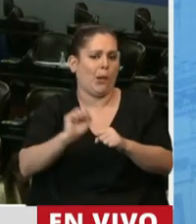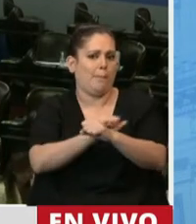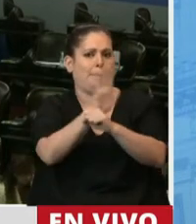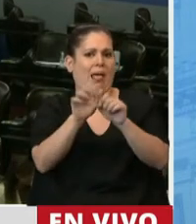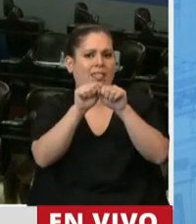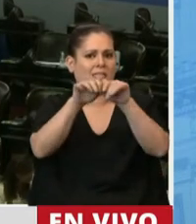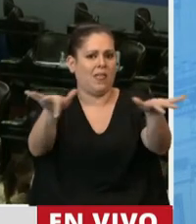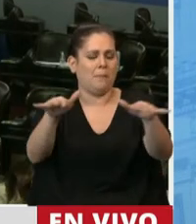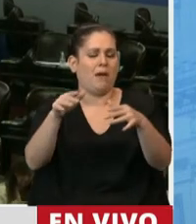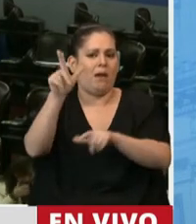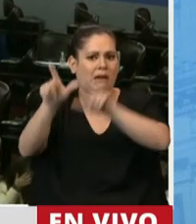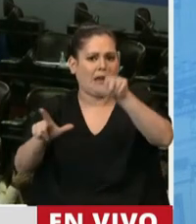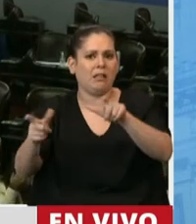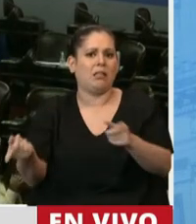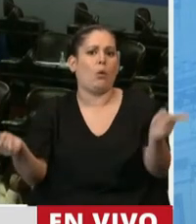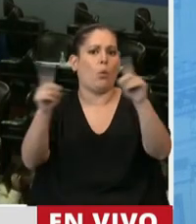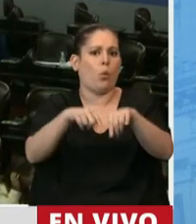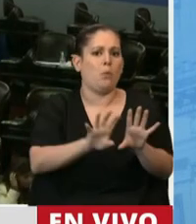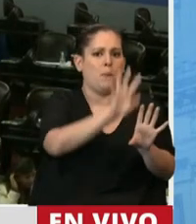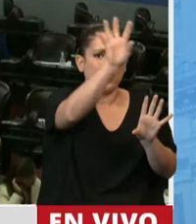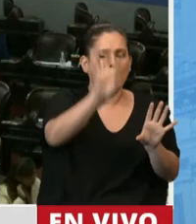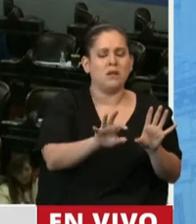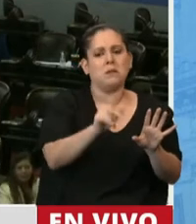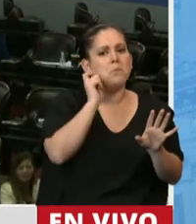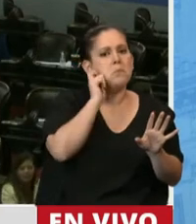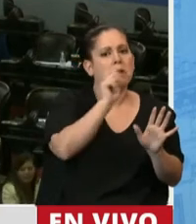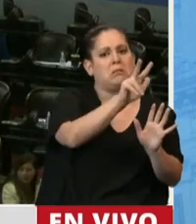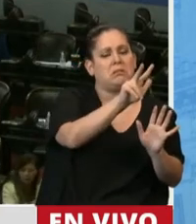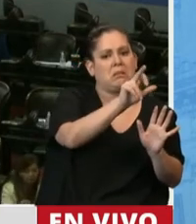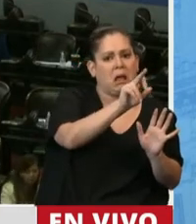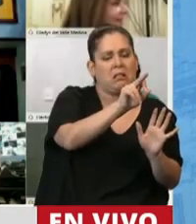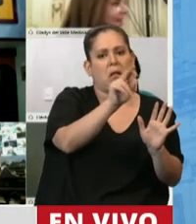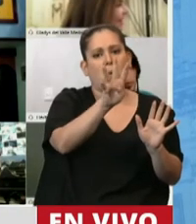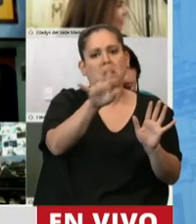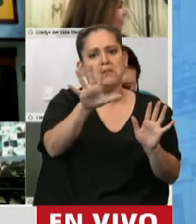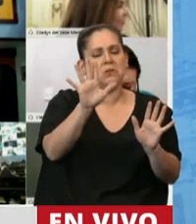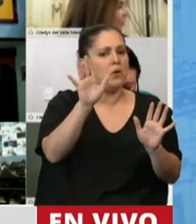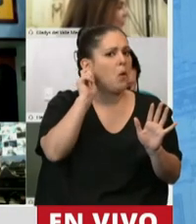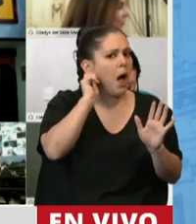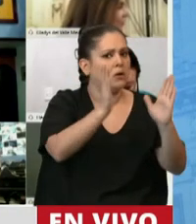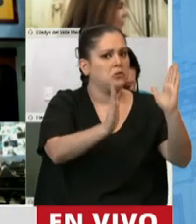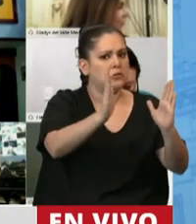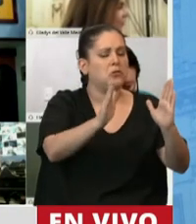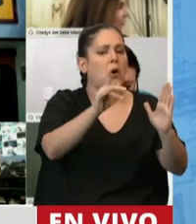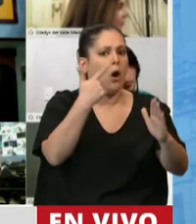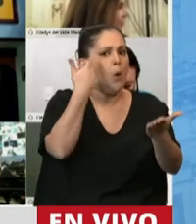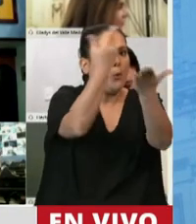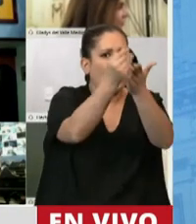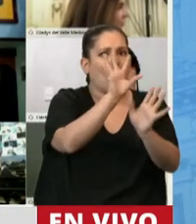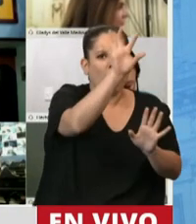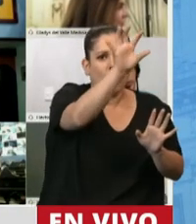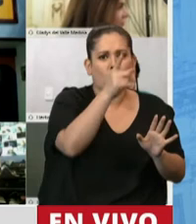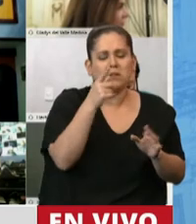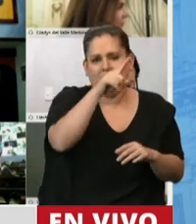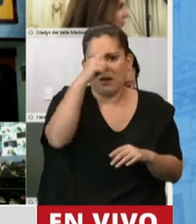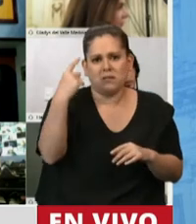que la gente volvió a sus provincias de 30 a 45 años que hoy no tienen trabajo y que se encuentran en las provincias y que el Estado también